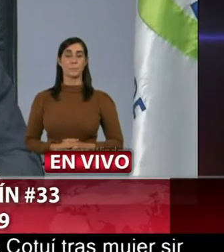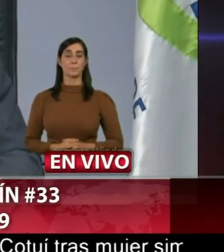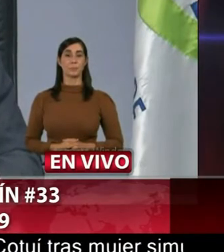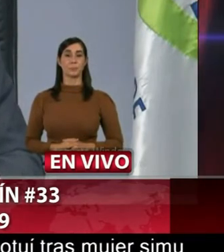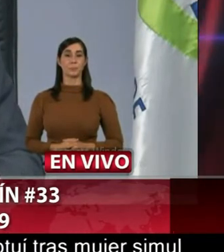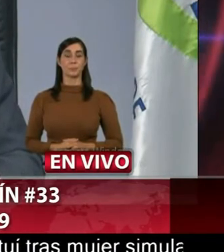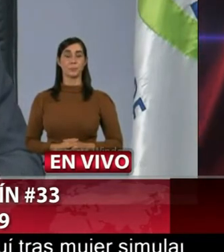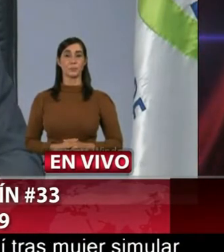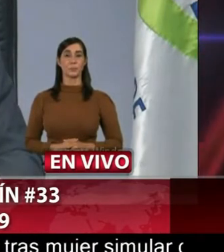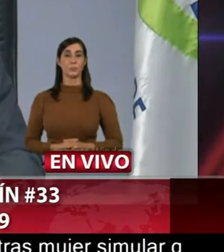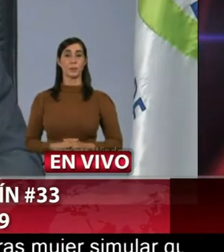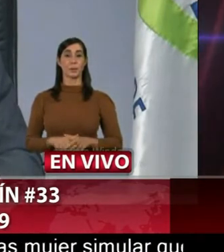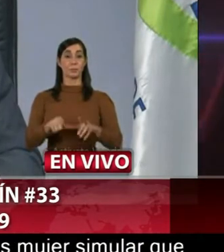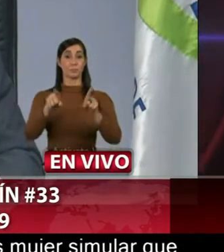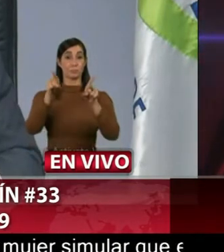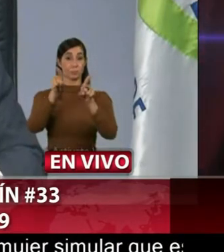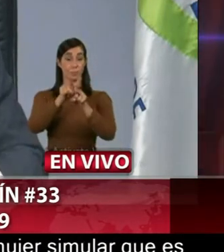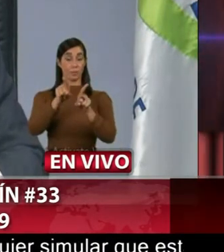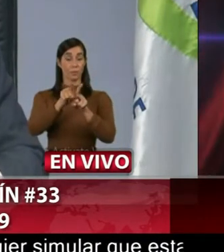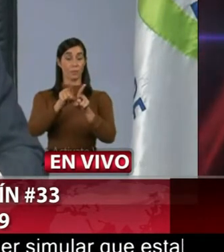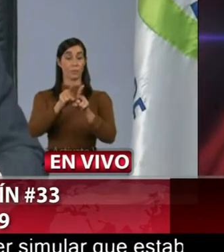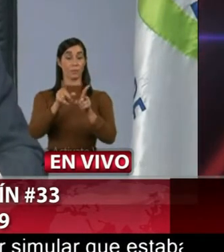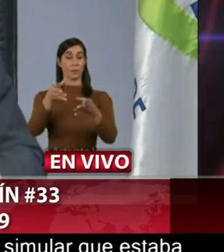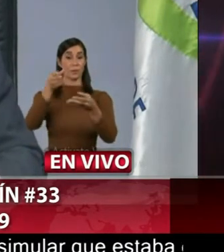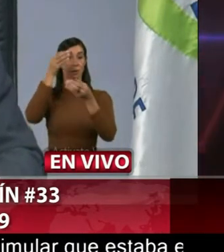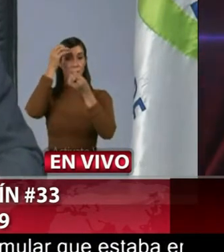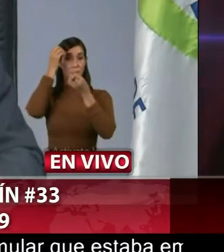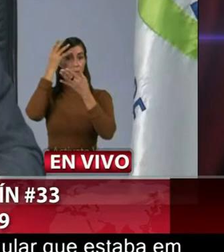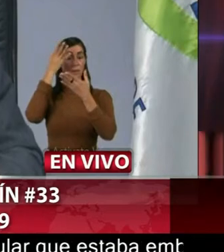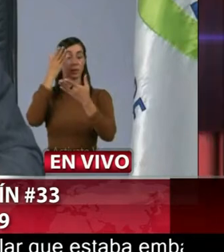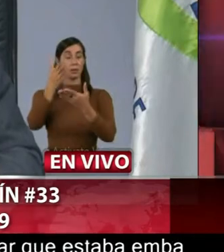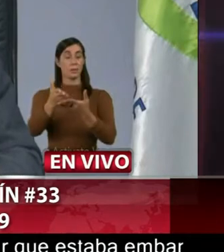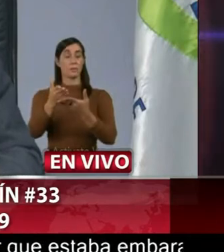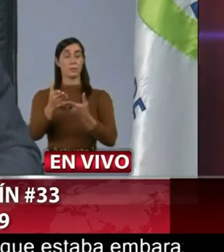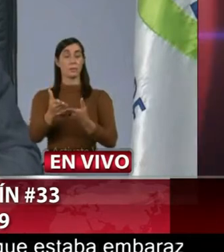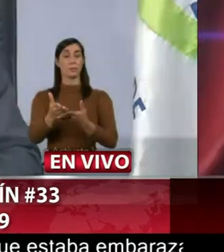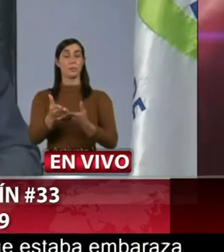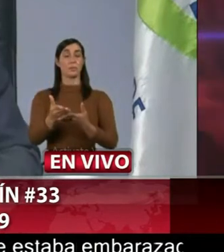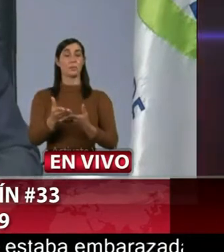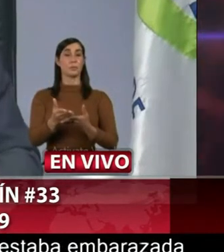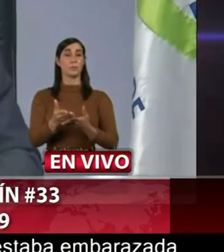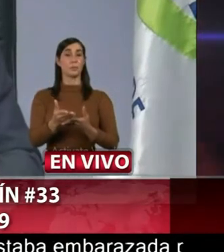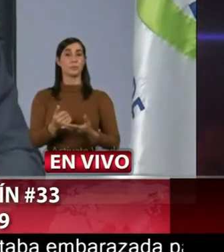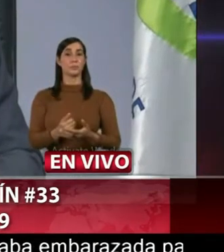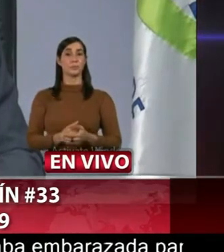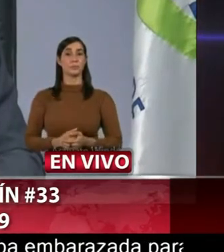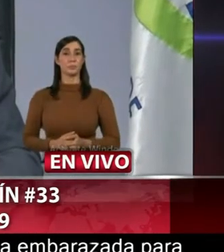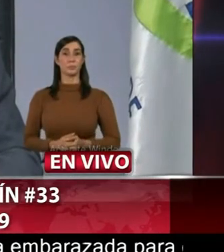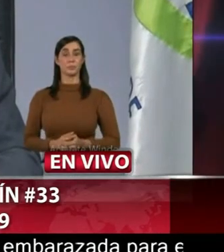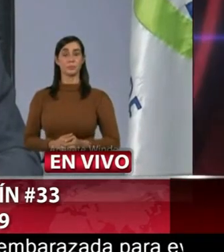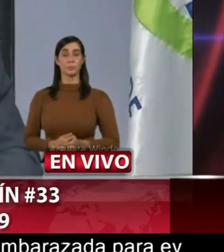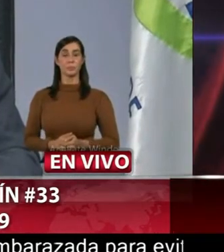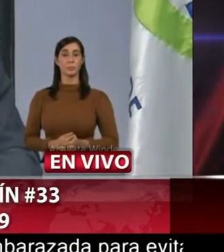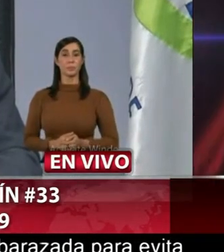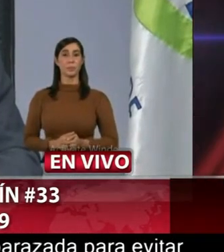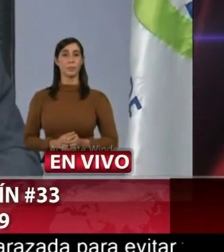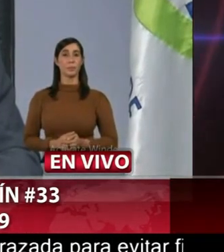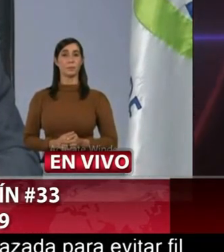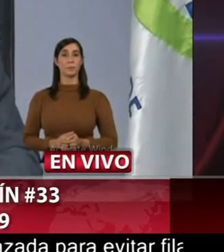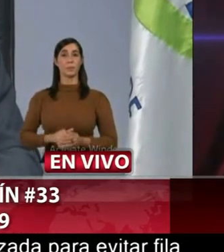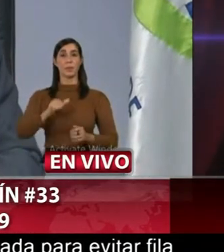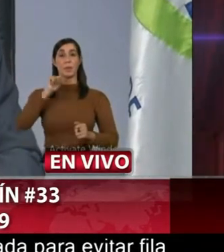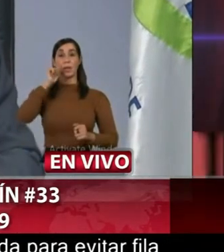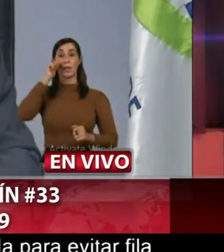Igualmente, queremos informar que en vista de que mañana, en la hora correspondiente